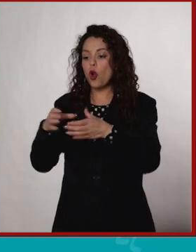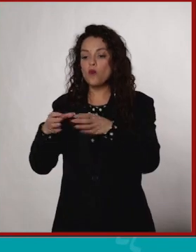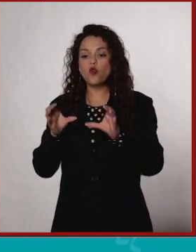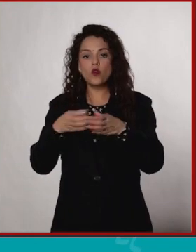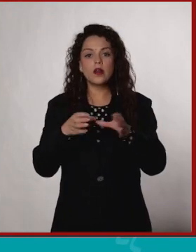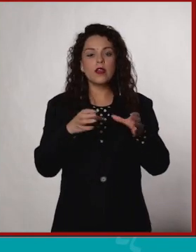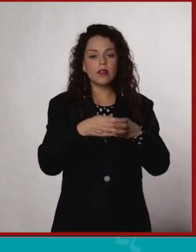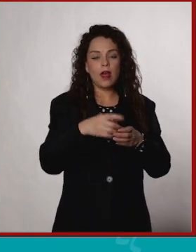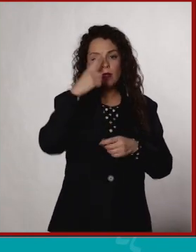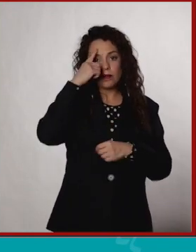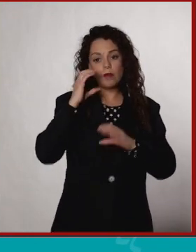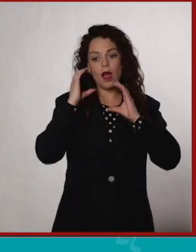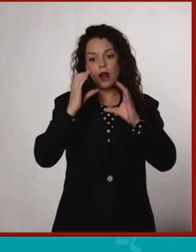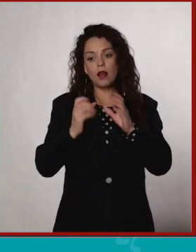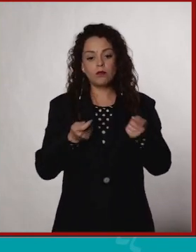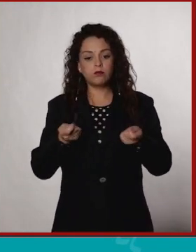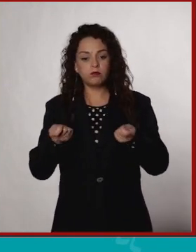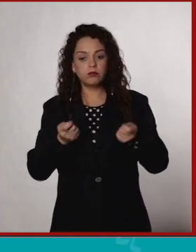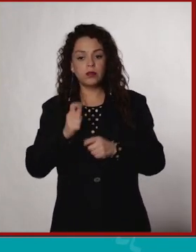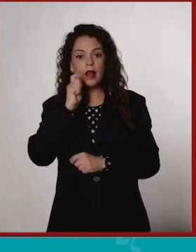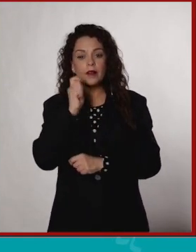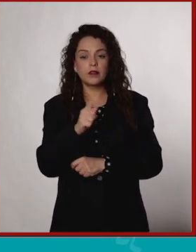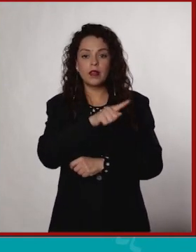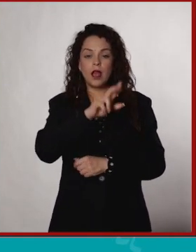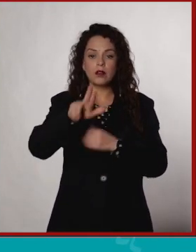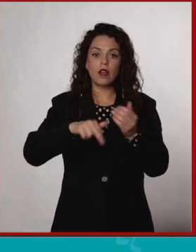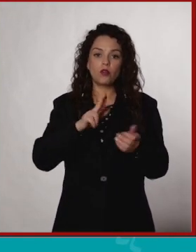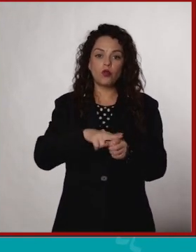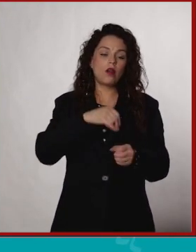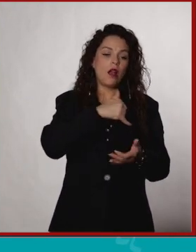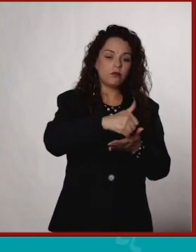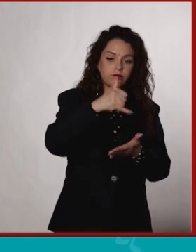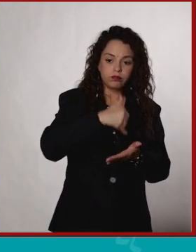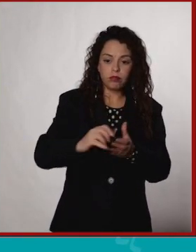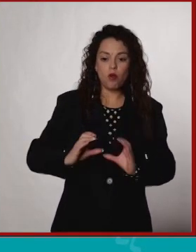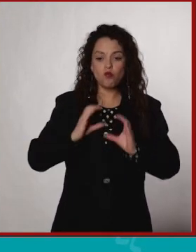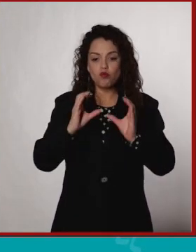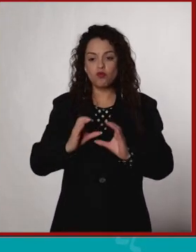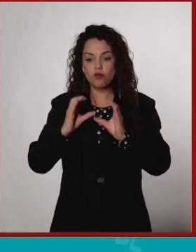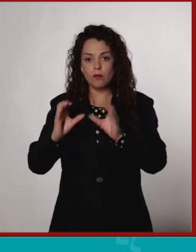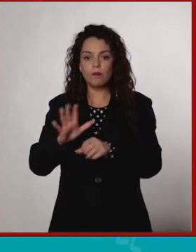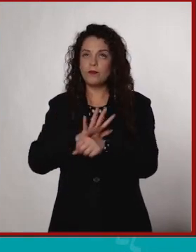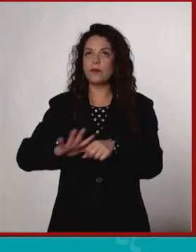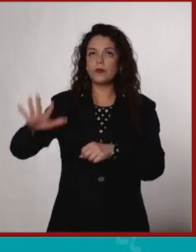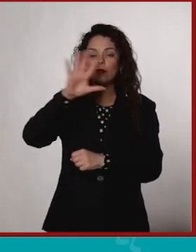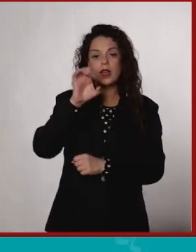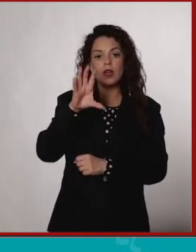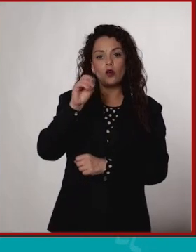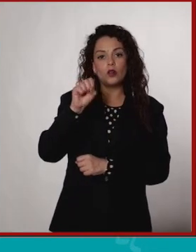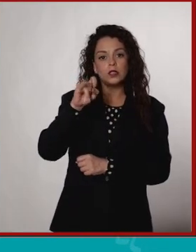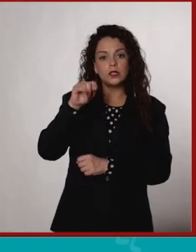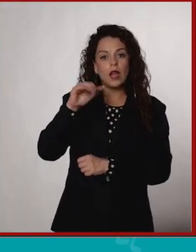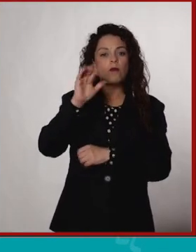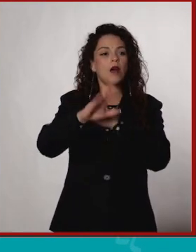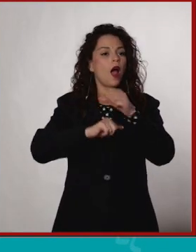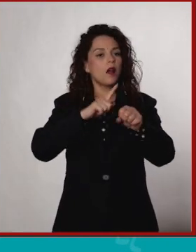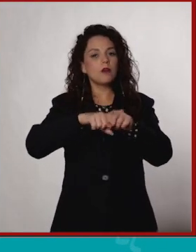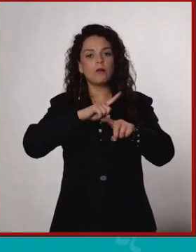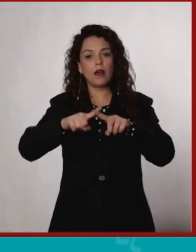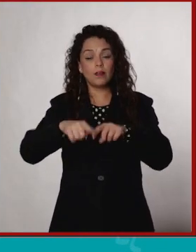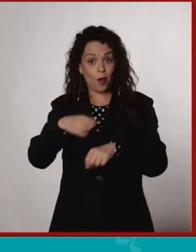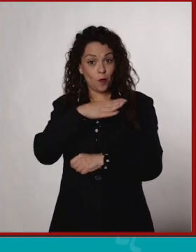a las comunidades rurales en el manejo sustentable o adecuado de los recursos naturales y la conservación de los ecosistemas.